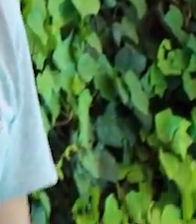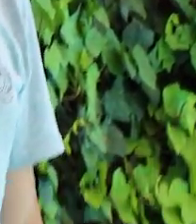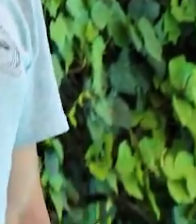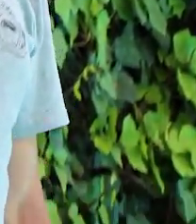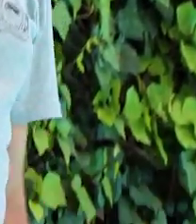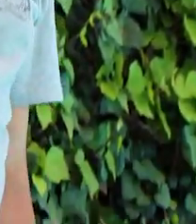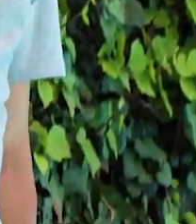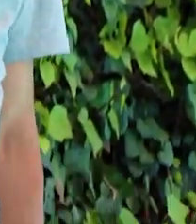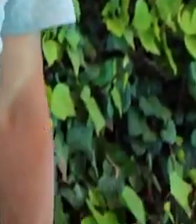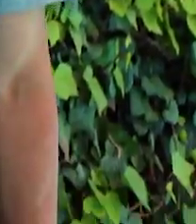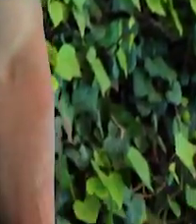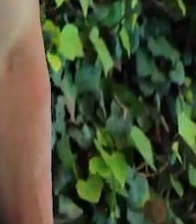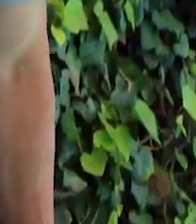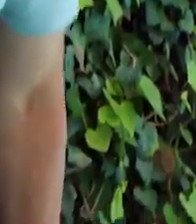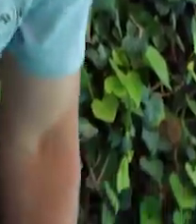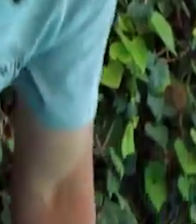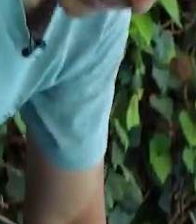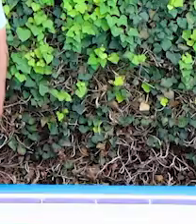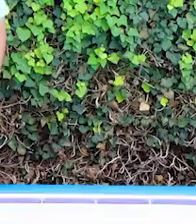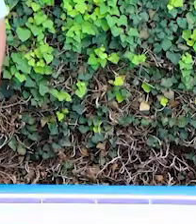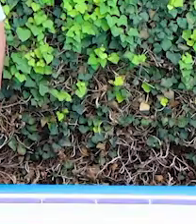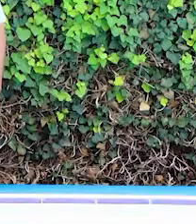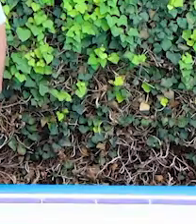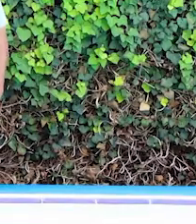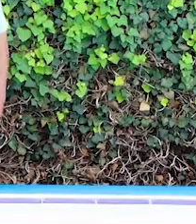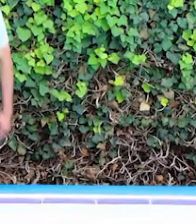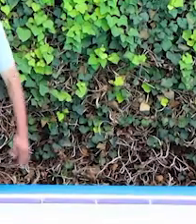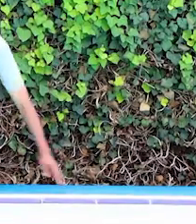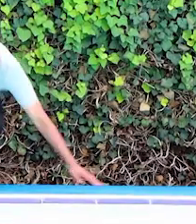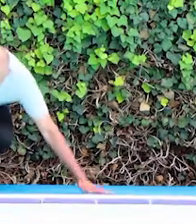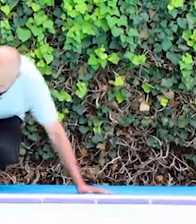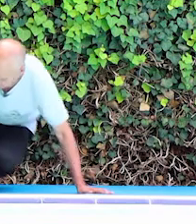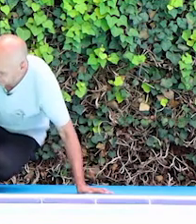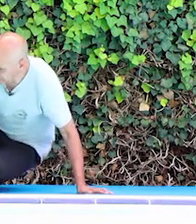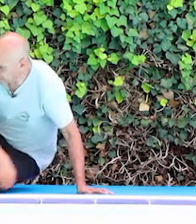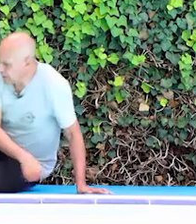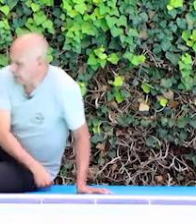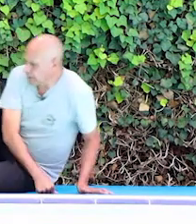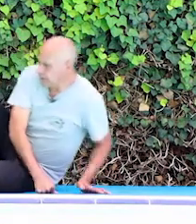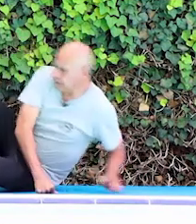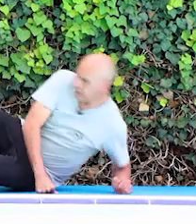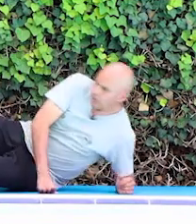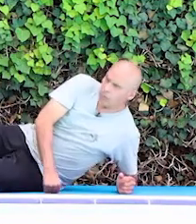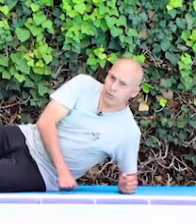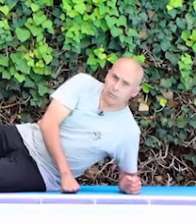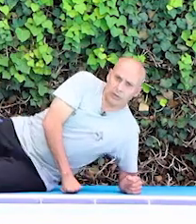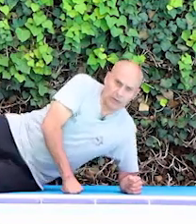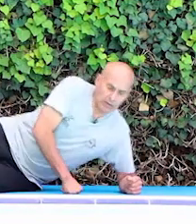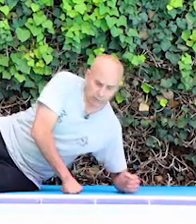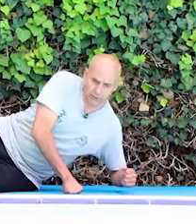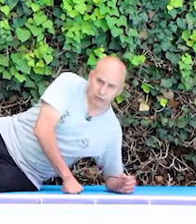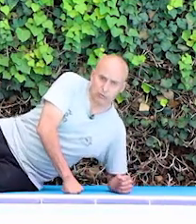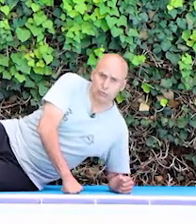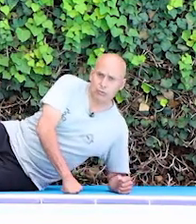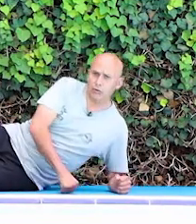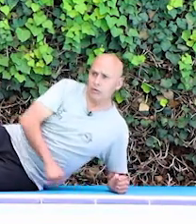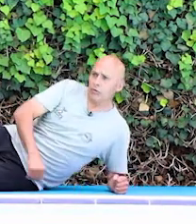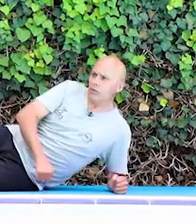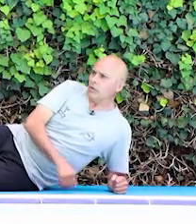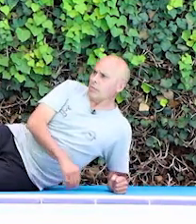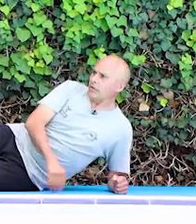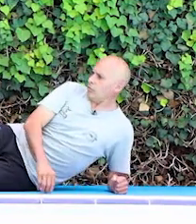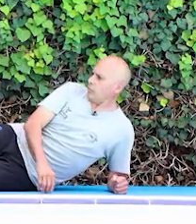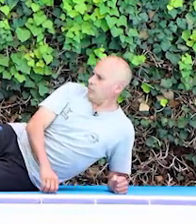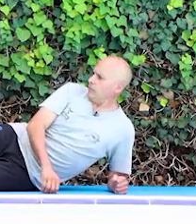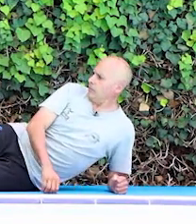de forma lateral. ¿Sí? De tal manera, Jair. Vamos a hacerlo. Y vamos a apoyarnos con